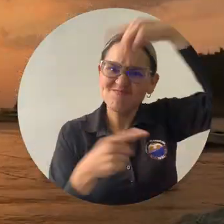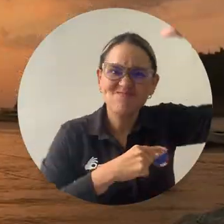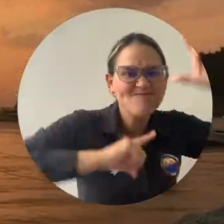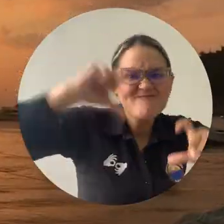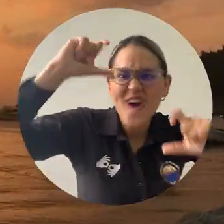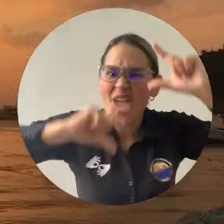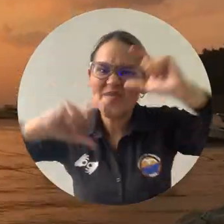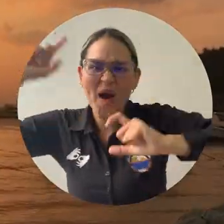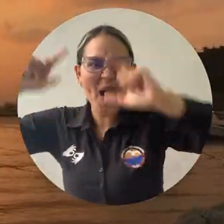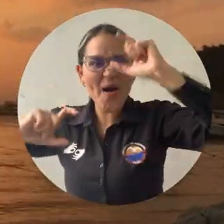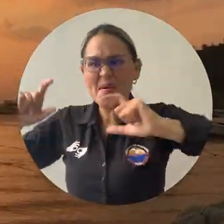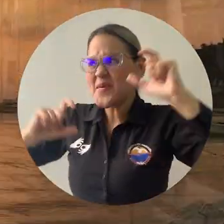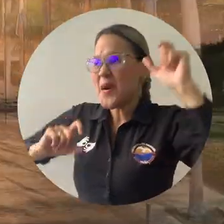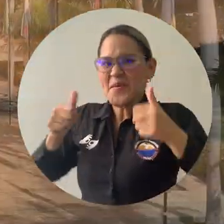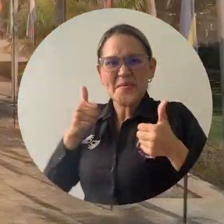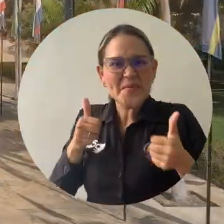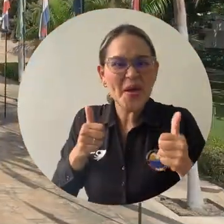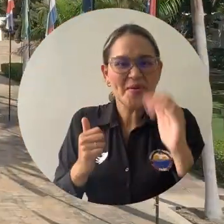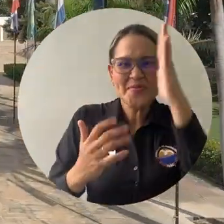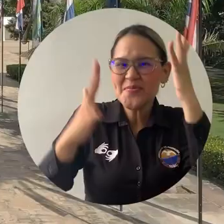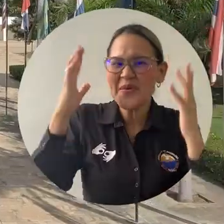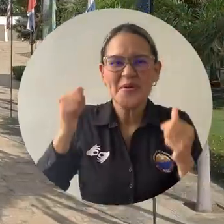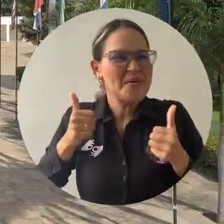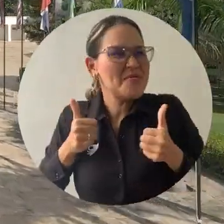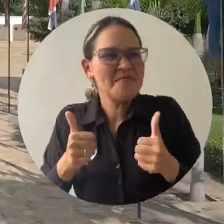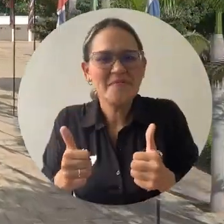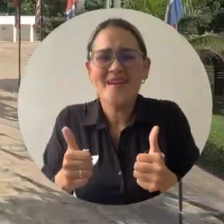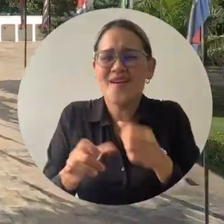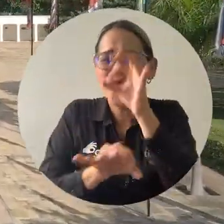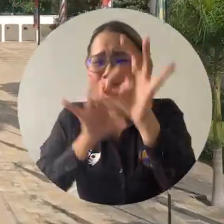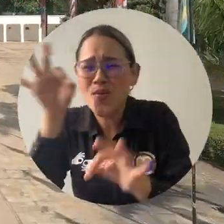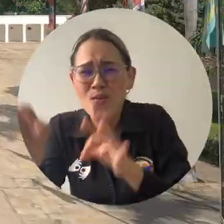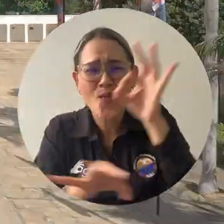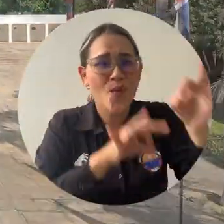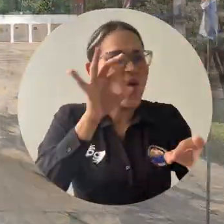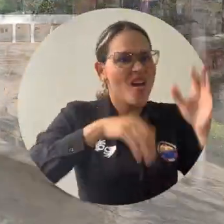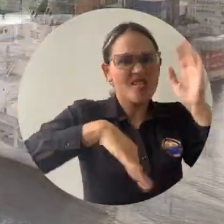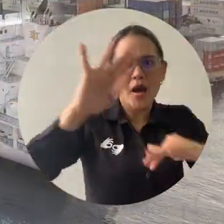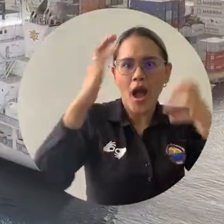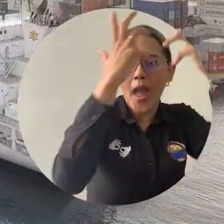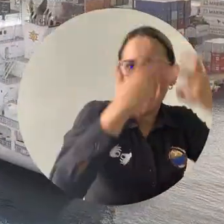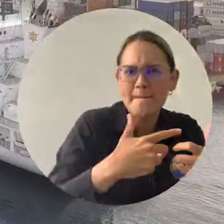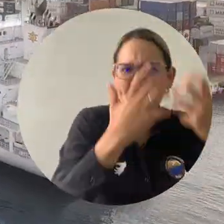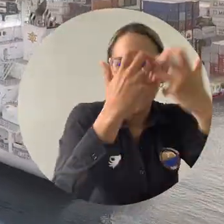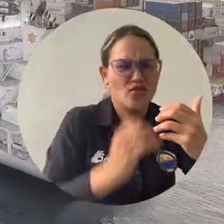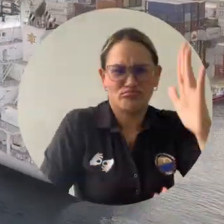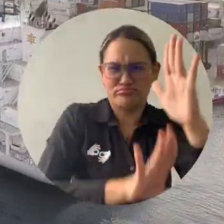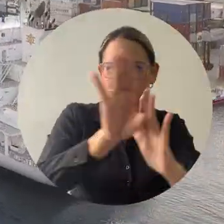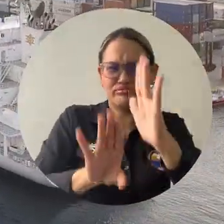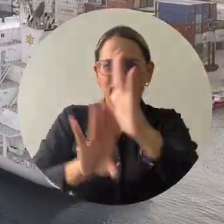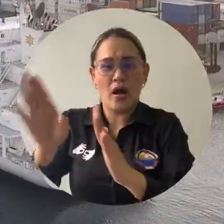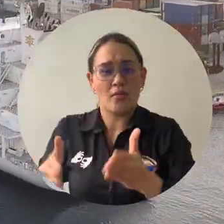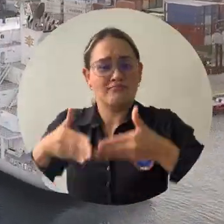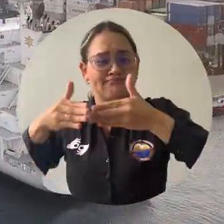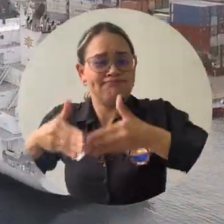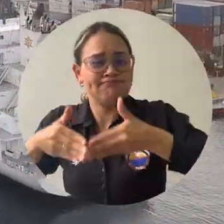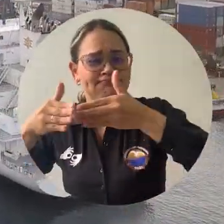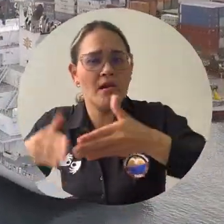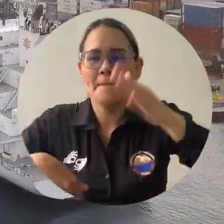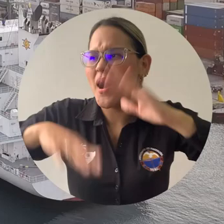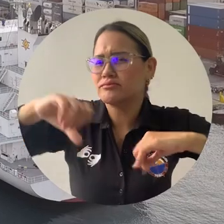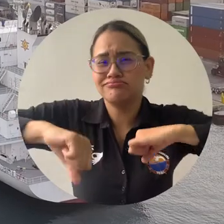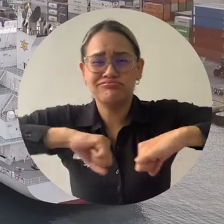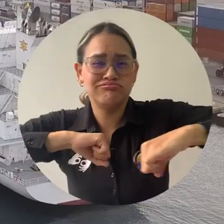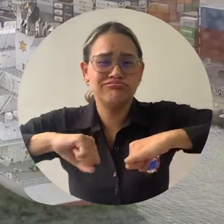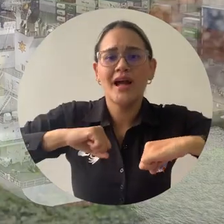turístico que permita que sea armónico, sostenible y regenerativo, que tenga un desarrollo industrial, comercial, portuario, que genere